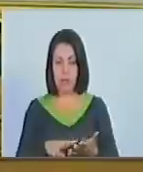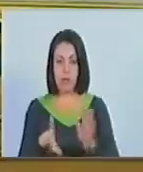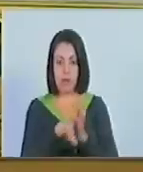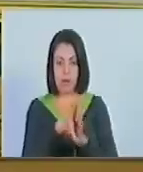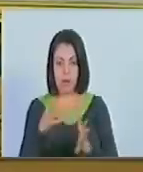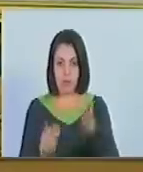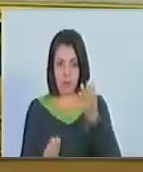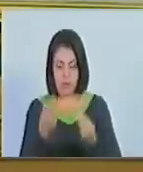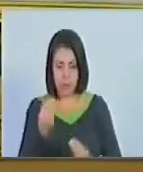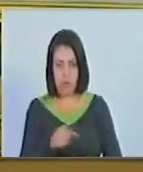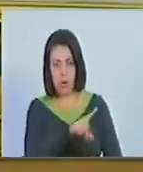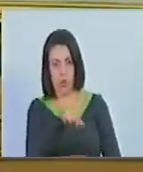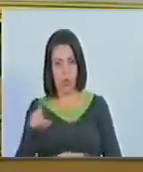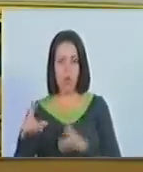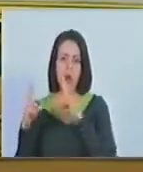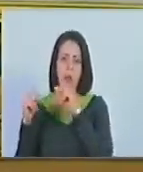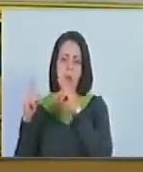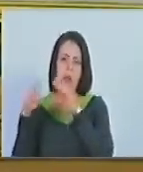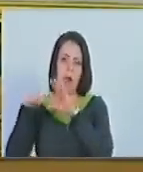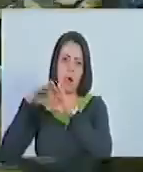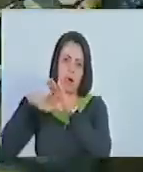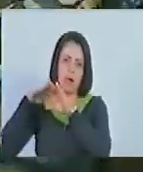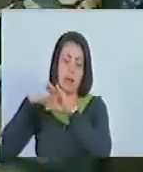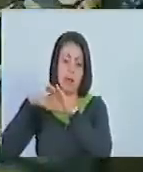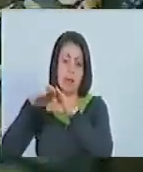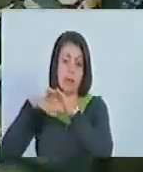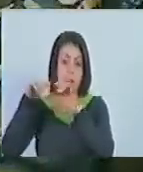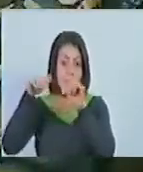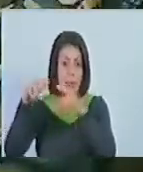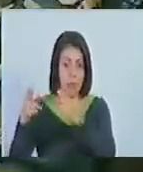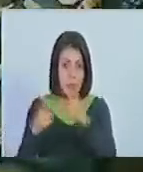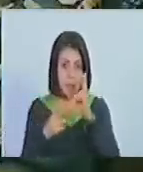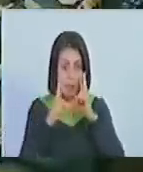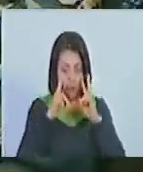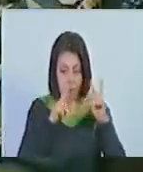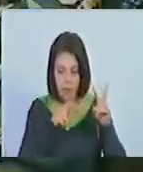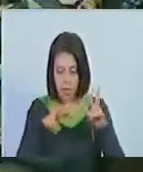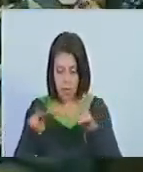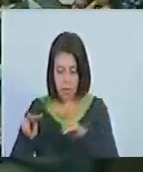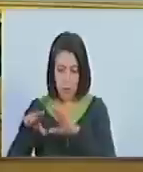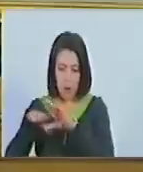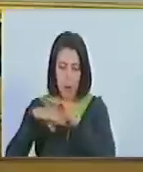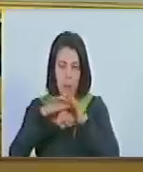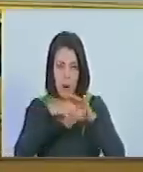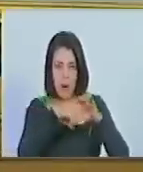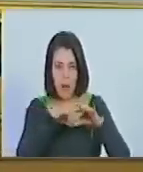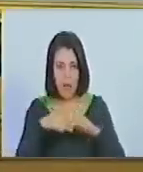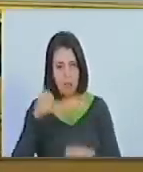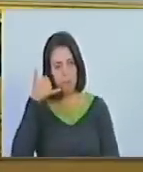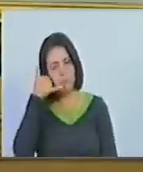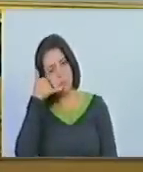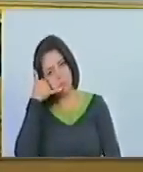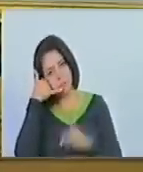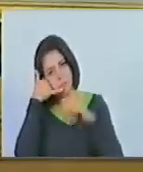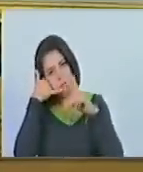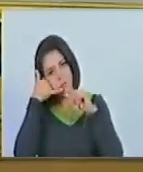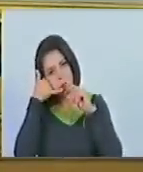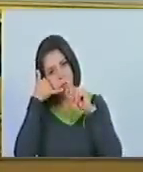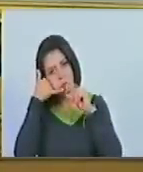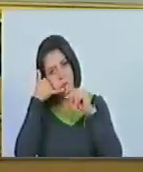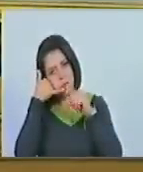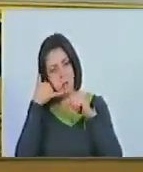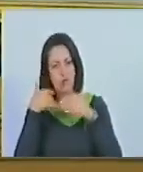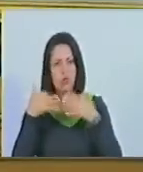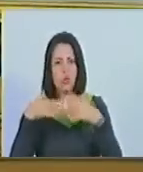y ustedes están conversando y aquí tenemos invitados que los están viendo conversar, hablar por teléfono en Amela